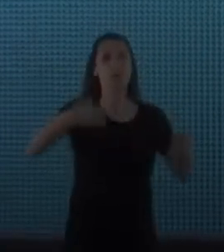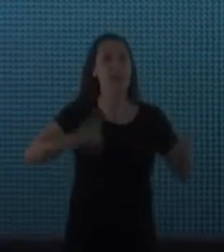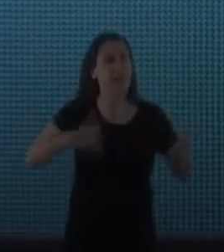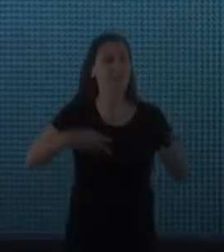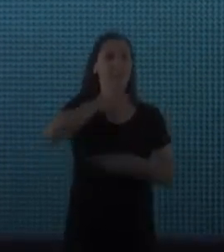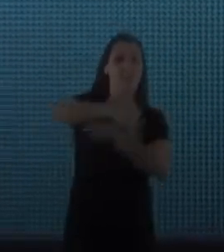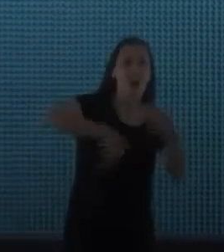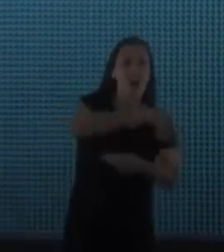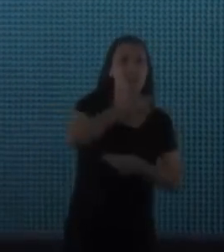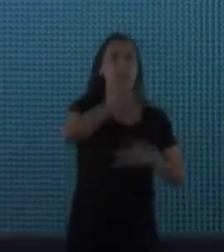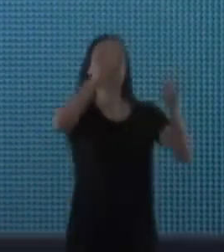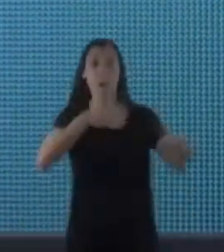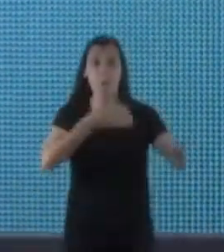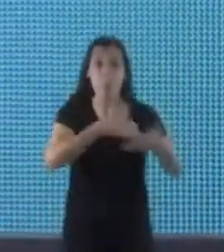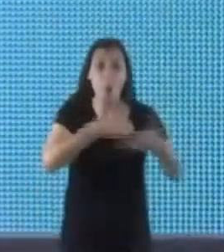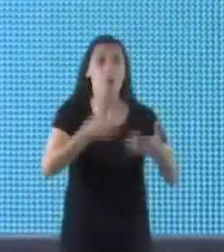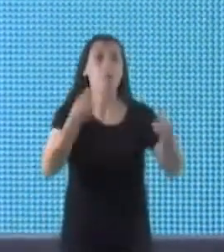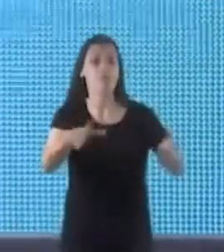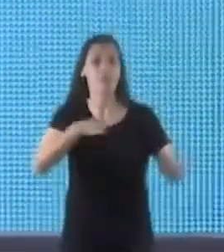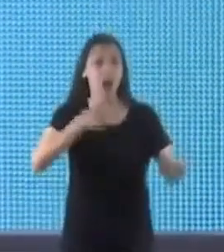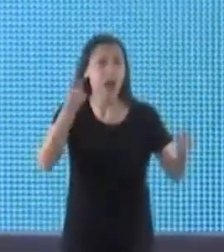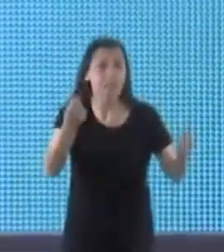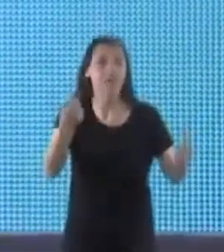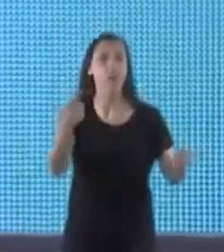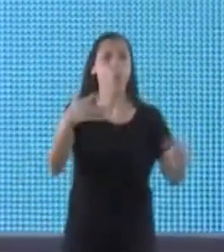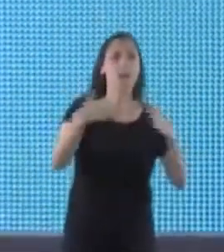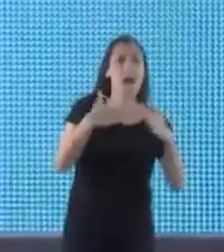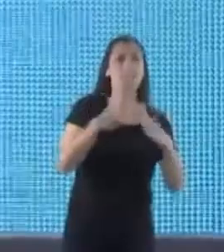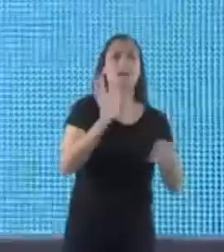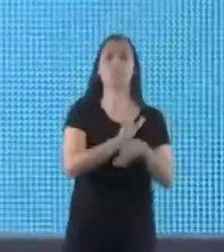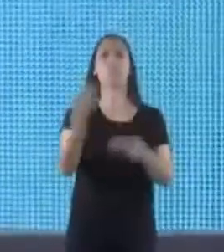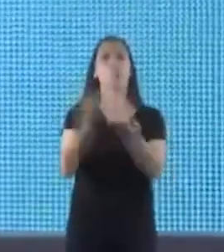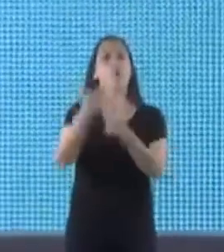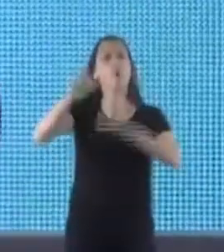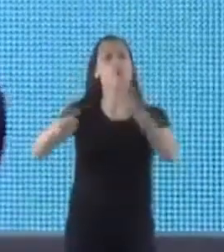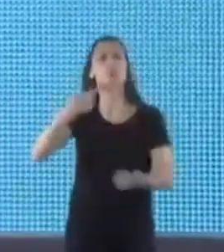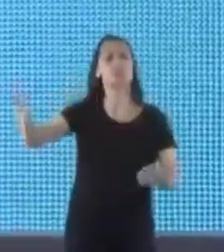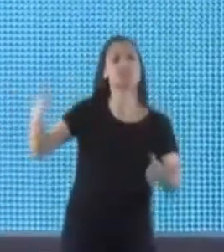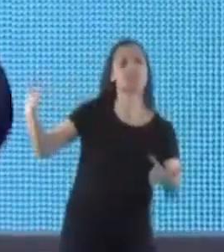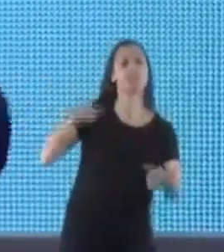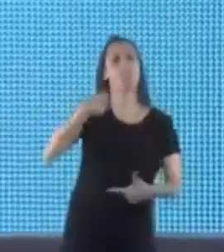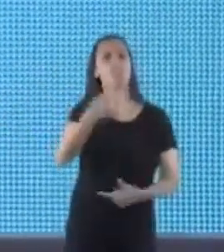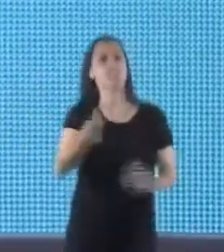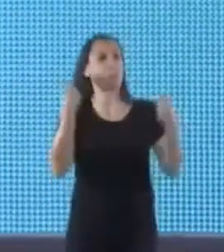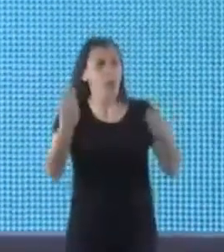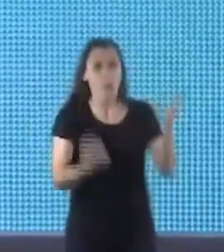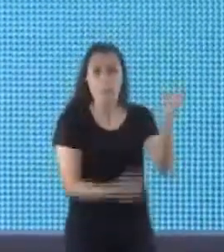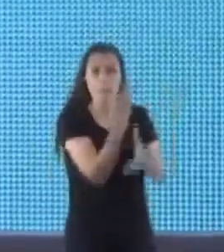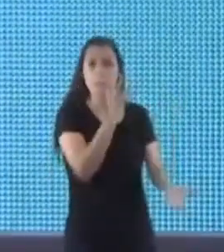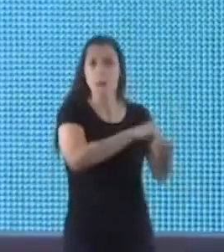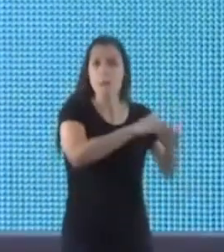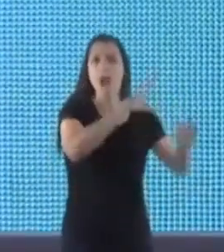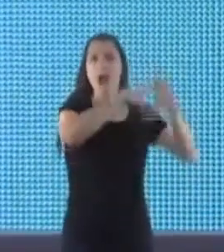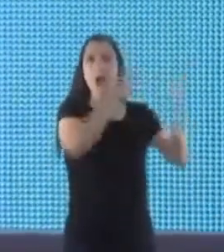a las familias argentinas que no tenían un techo, muchos me criticaban, me dijeron, no, bueno, pero otro ministerio más, van a